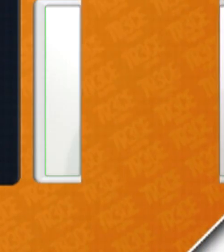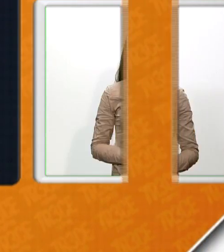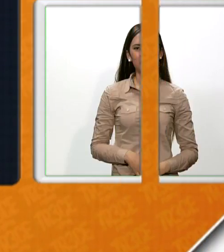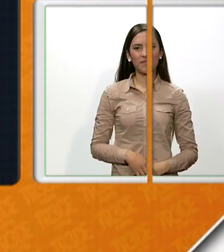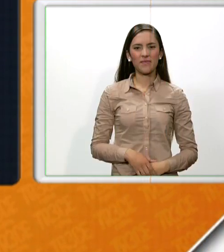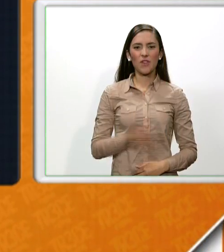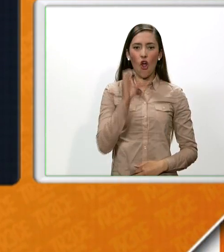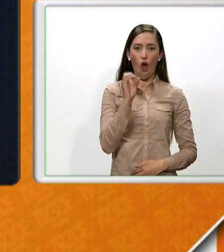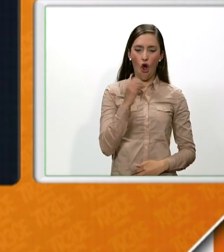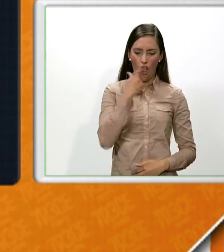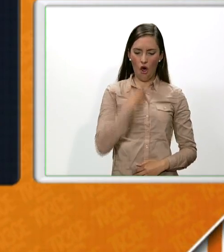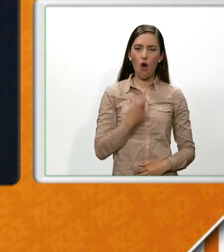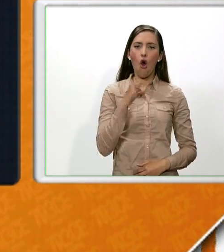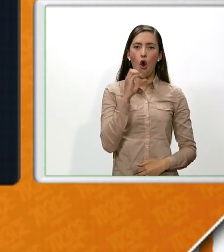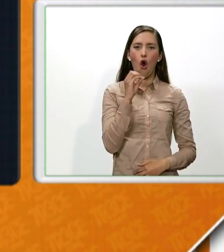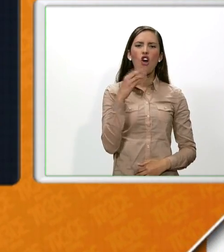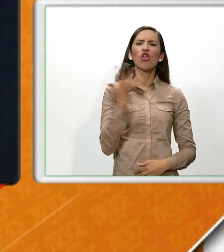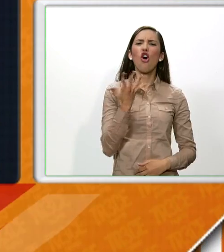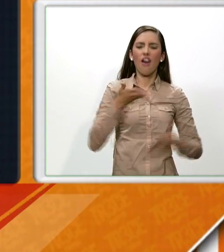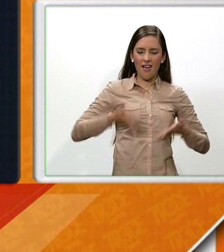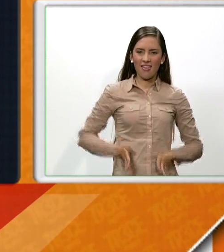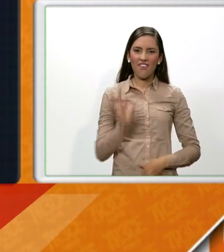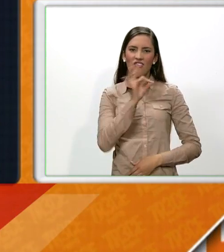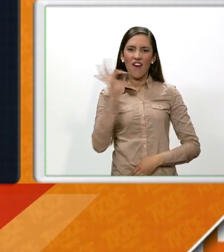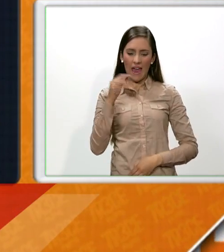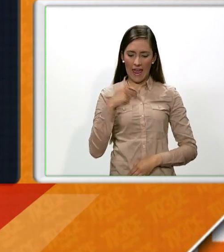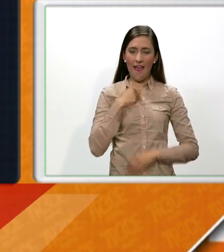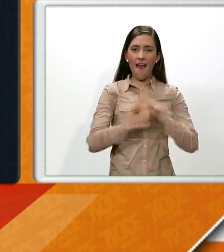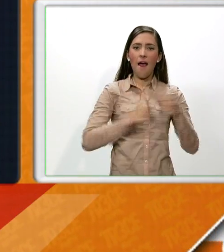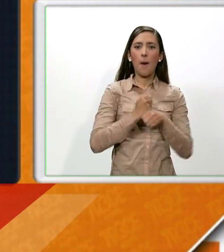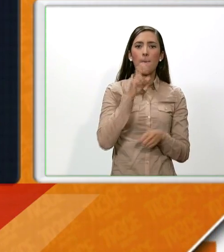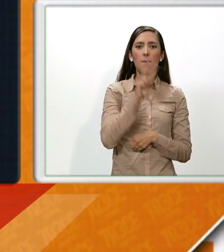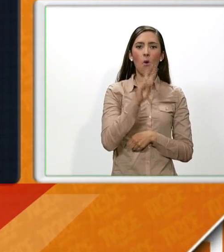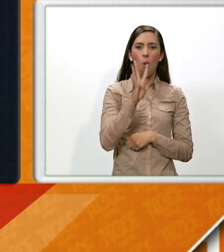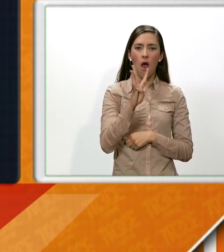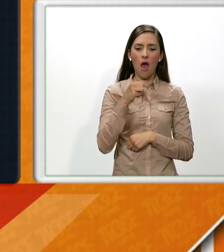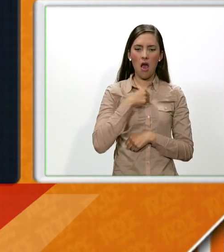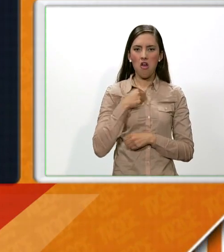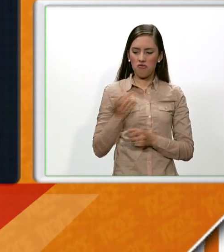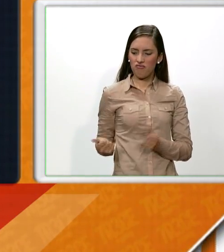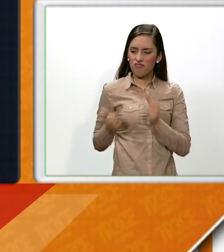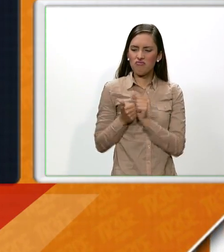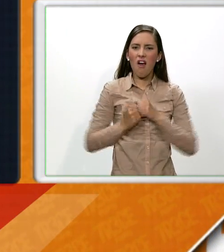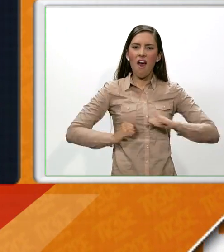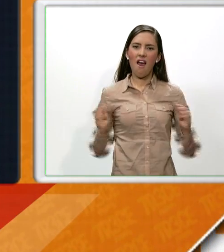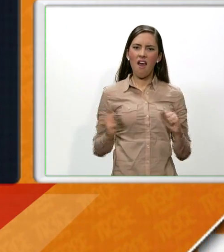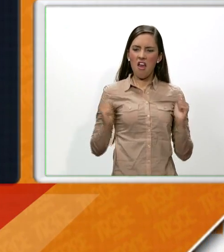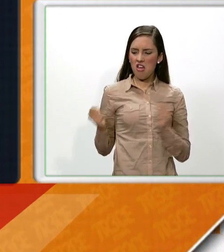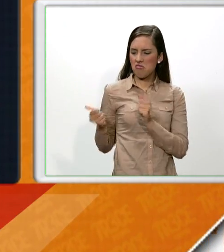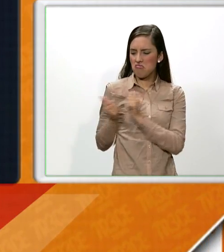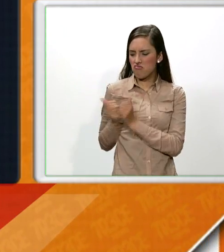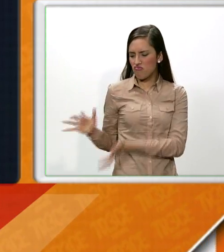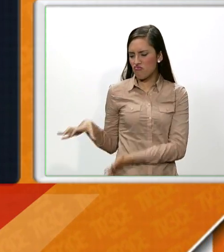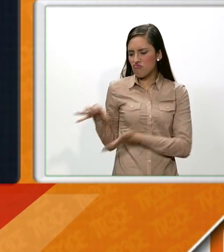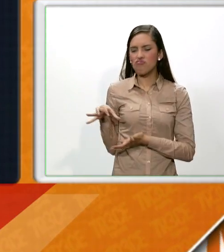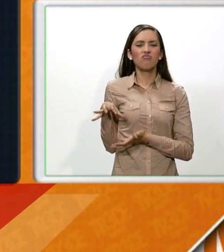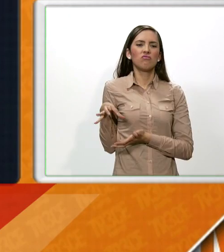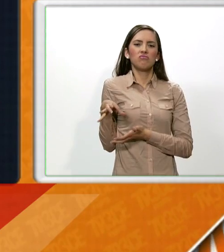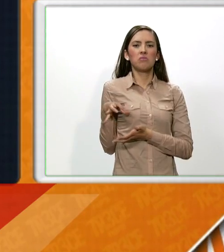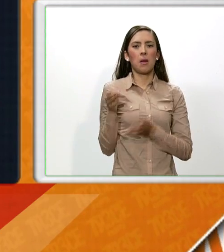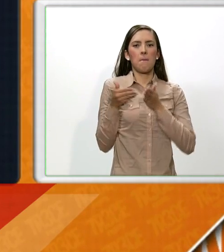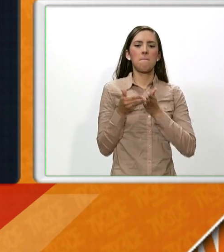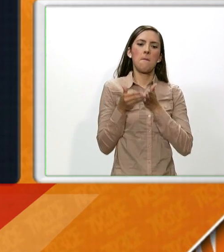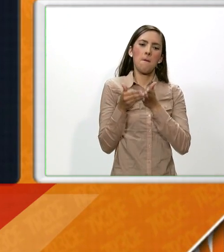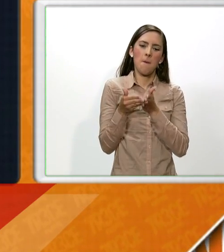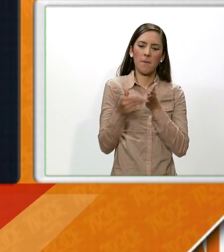Se trata de un joven francés de 24 años, quien decidió viajar por el mundo en compañía de Monique, su gallina. El joven viajó por el mar,